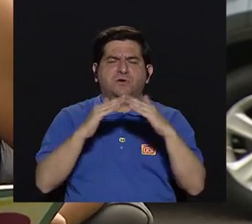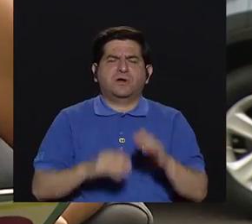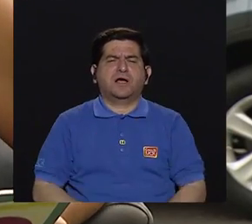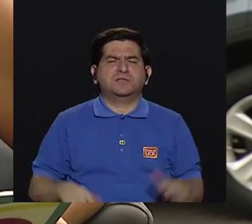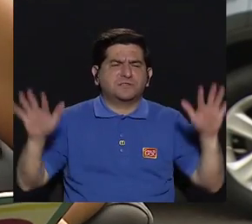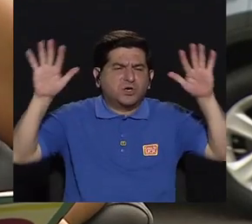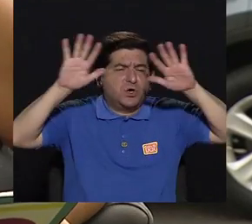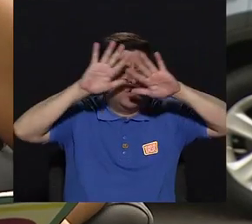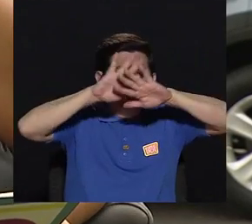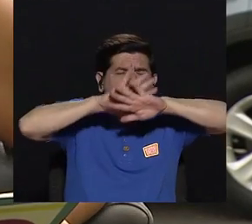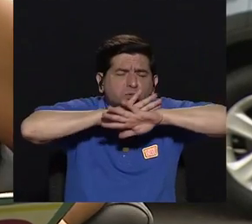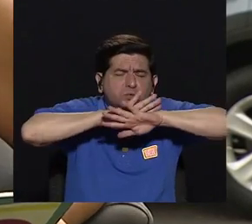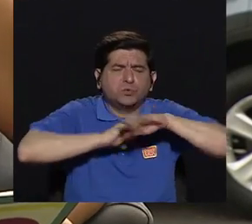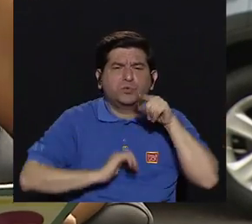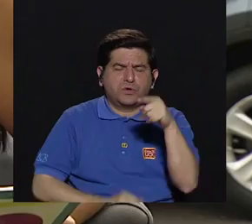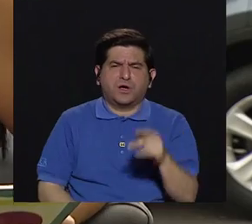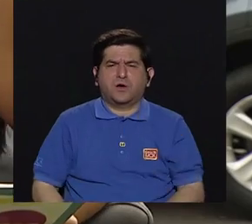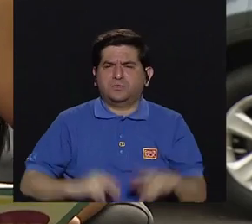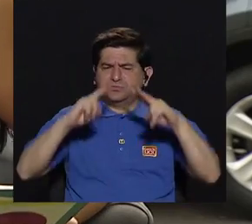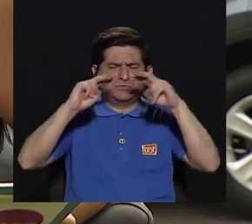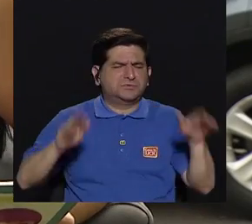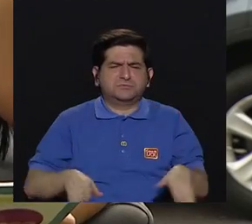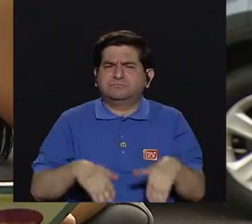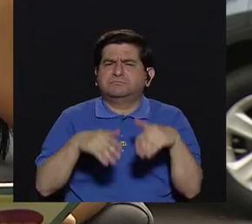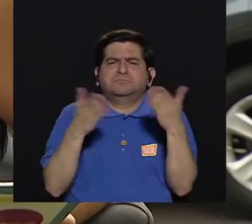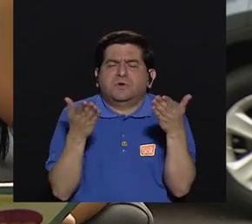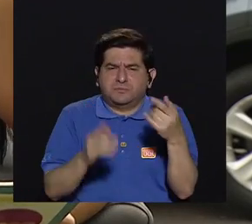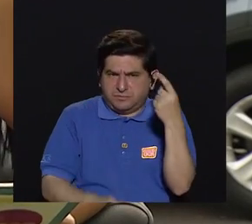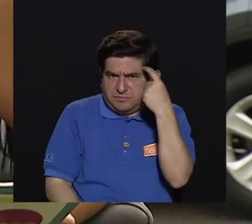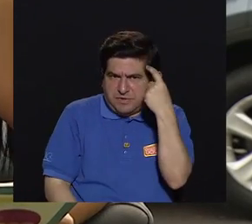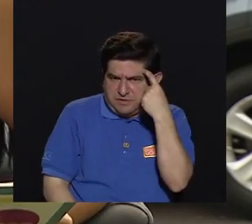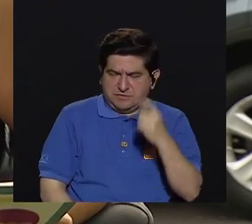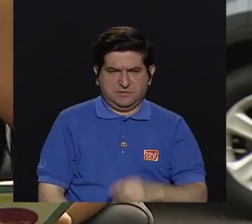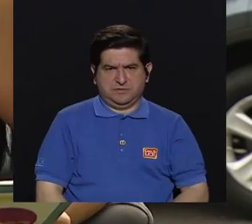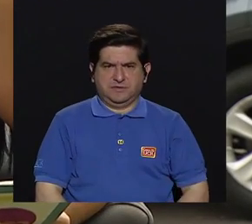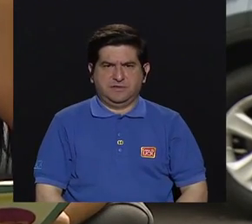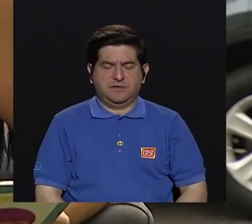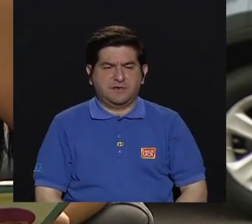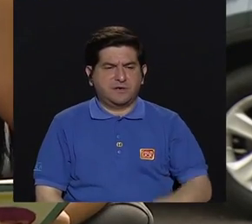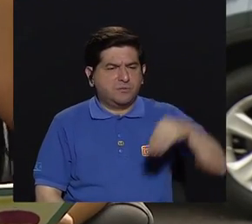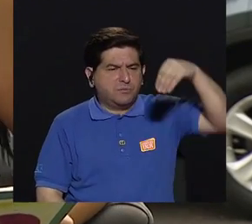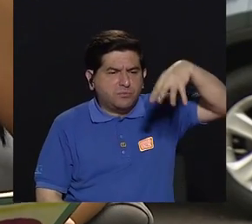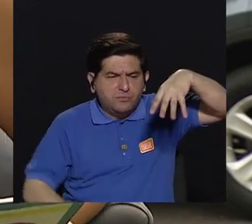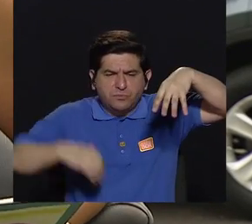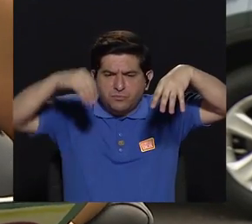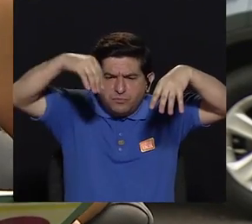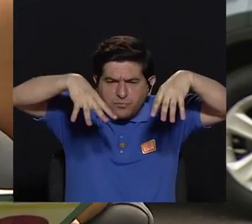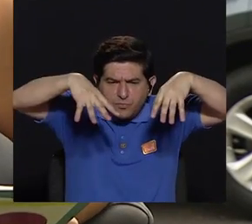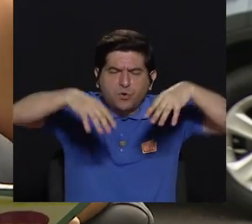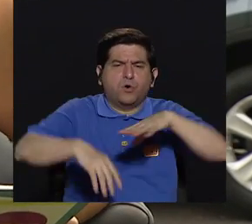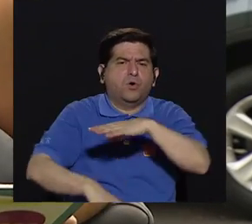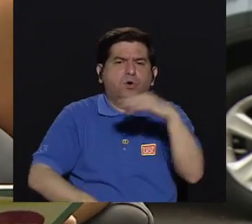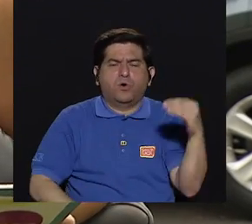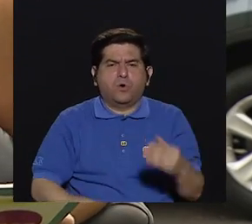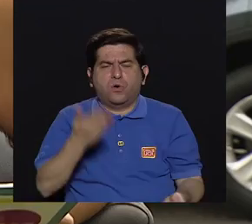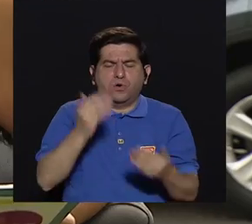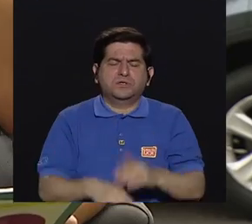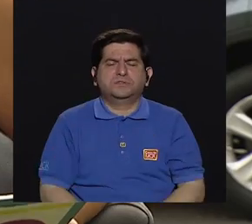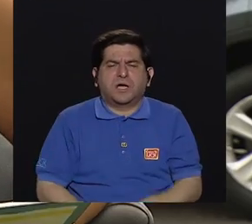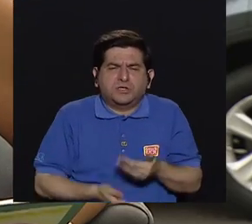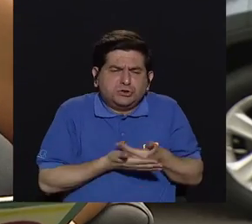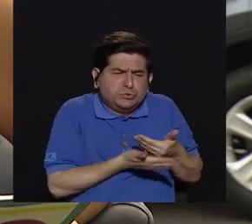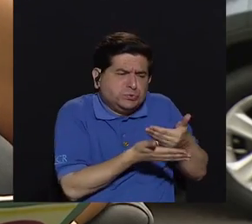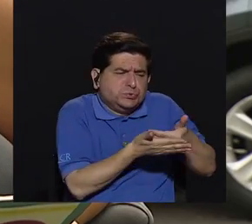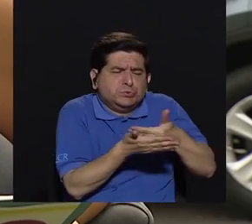la casa sea muy oscura? ¿O cómo lo ven ustedes en términos, por ejemplo, de iluminación o, por ejemplo, de